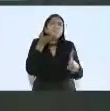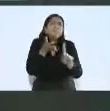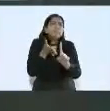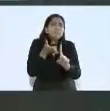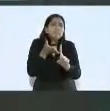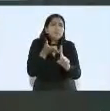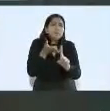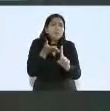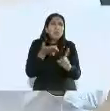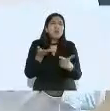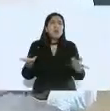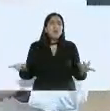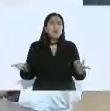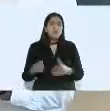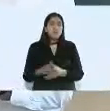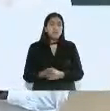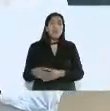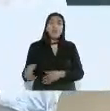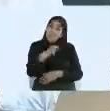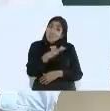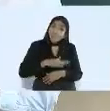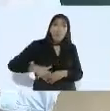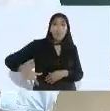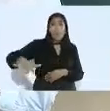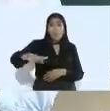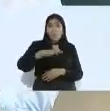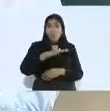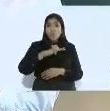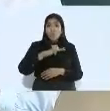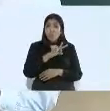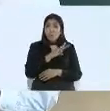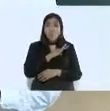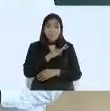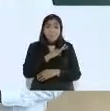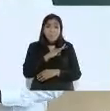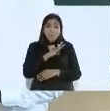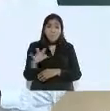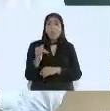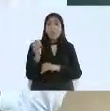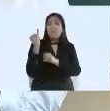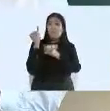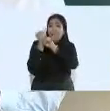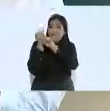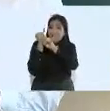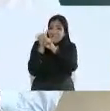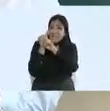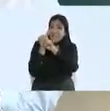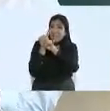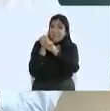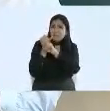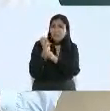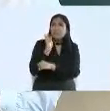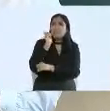todos tengan acceso al internet porque va a ser una revolución.